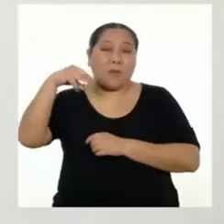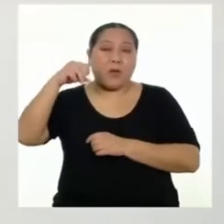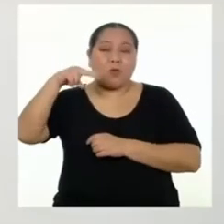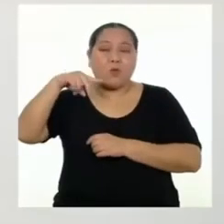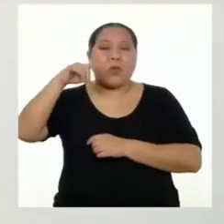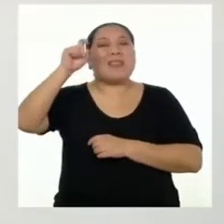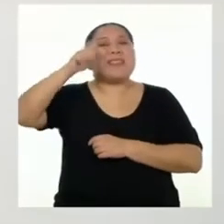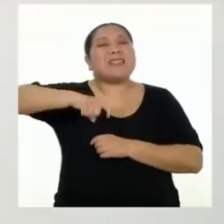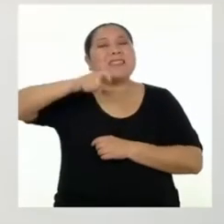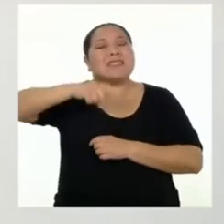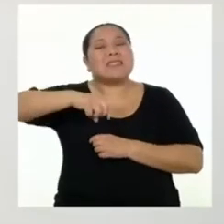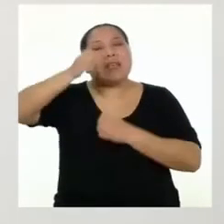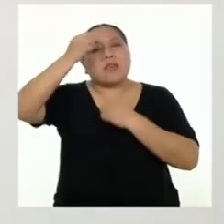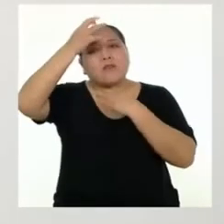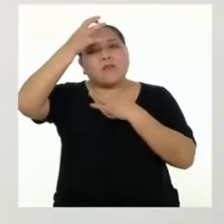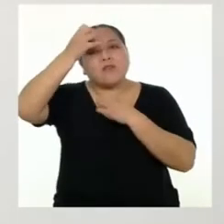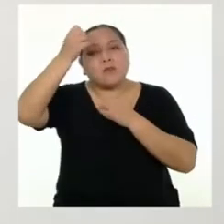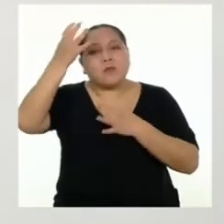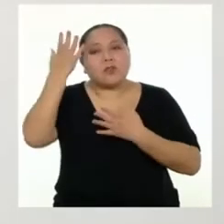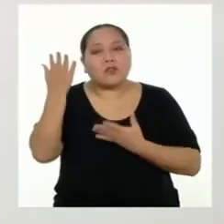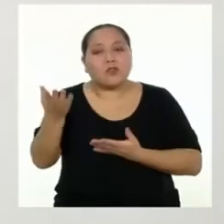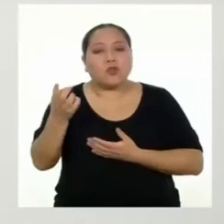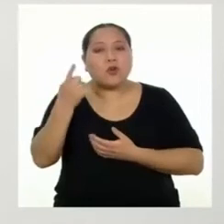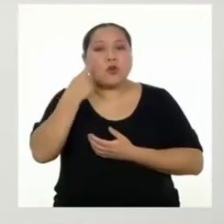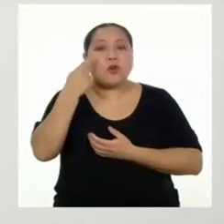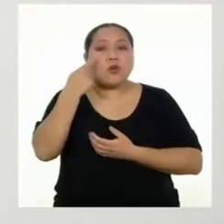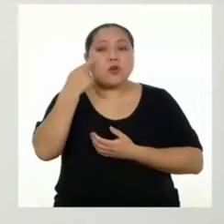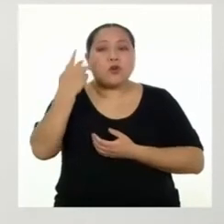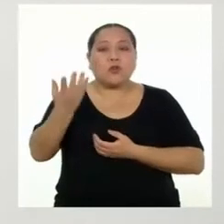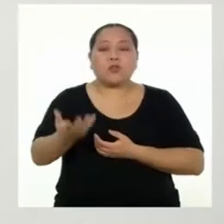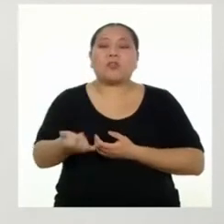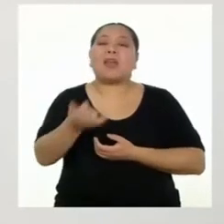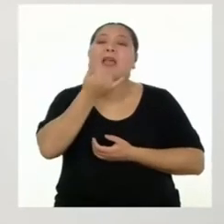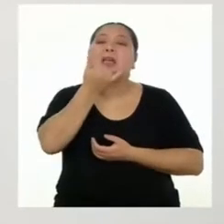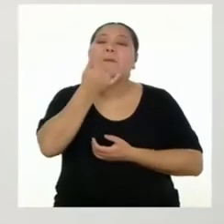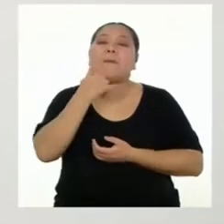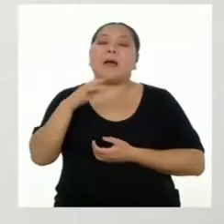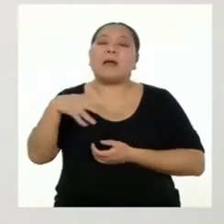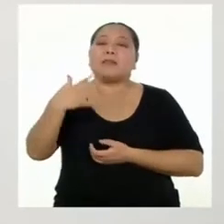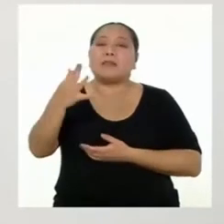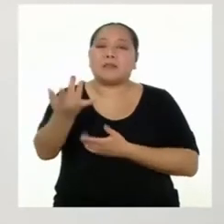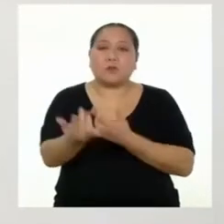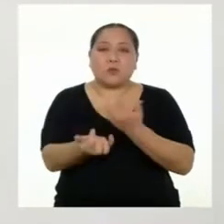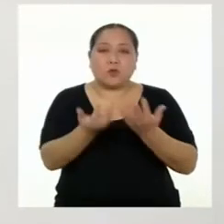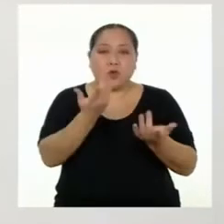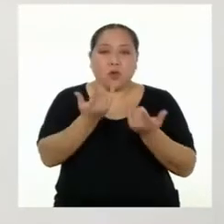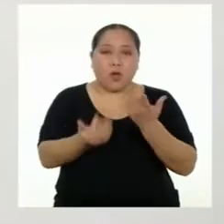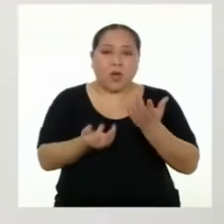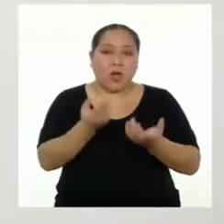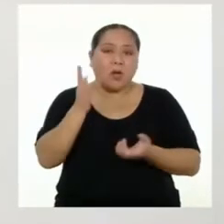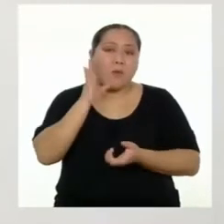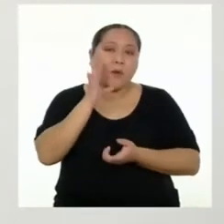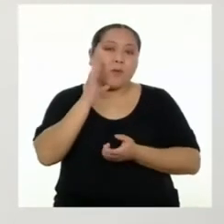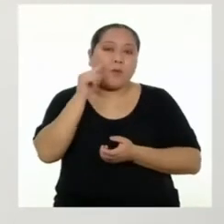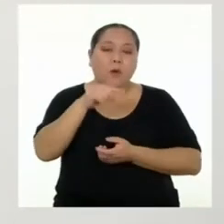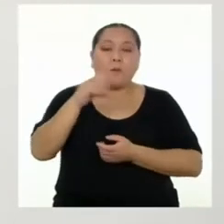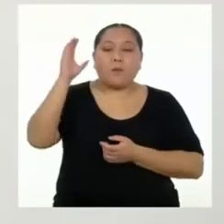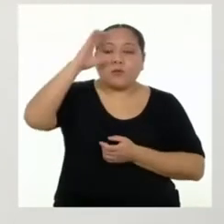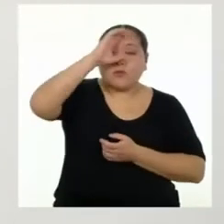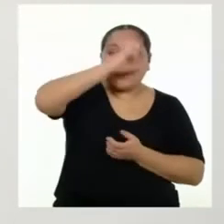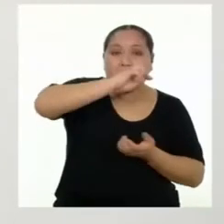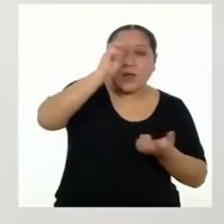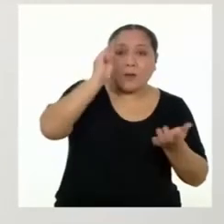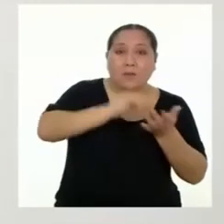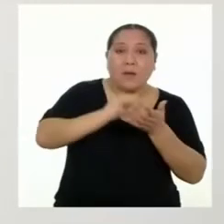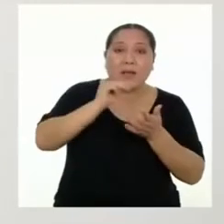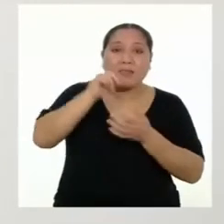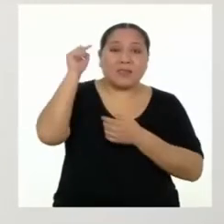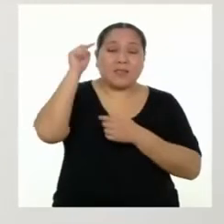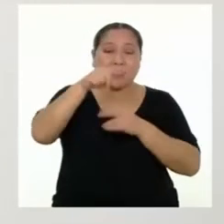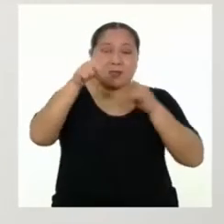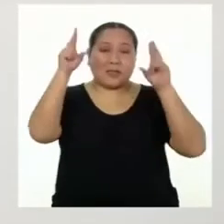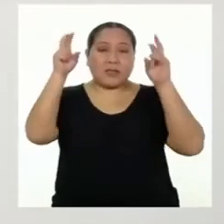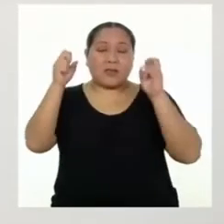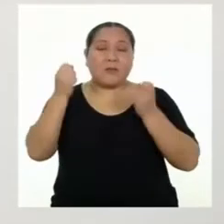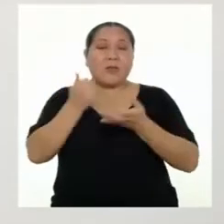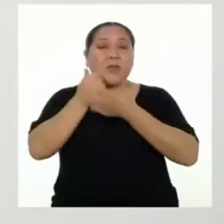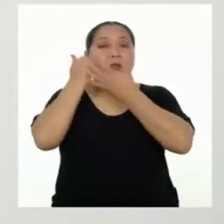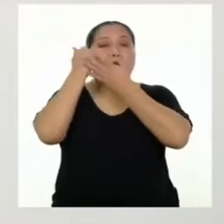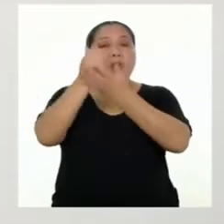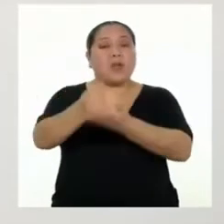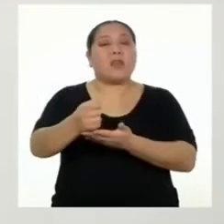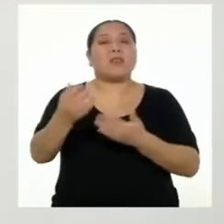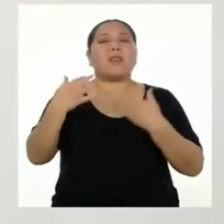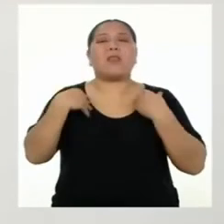informados y conocer lo que se genera con la quema de basura. Buscar más sobre el tema te ayudará a tener